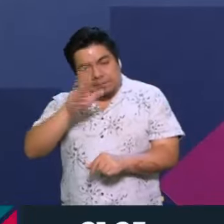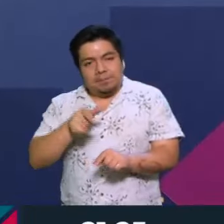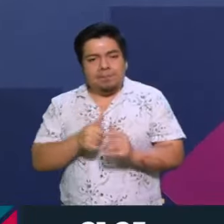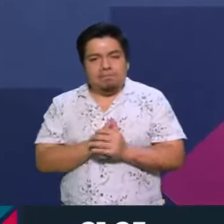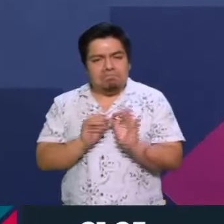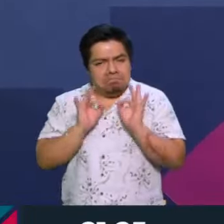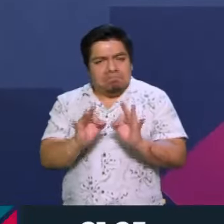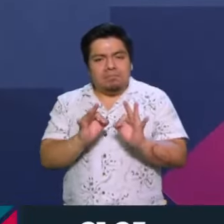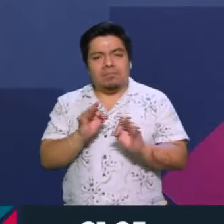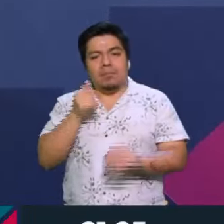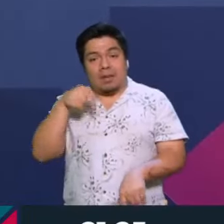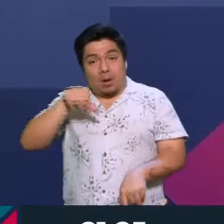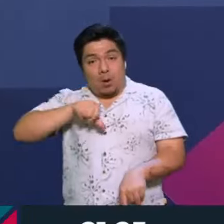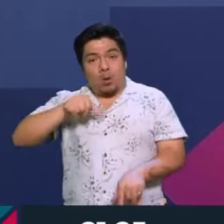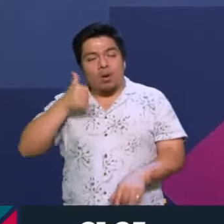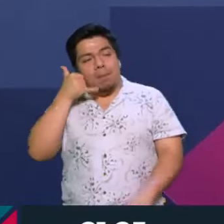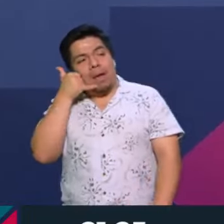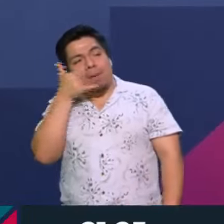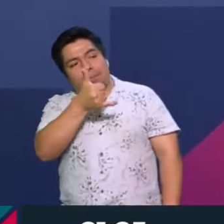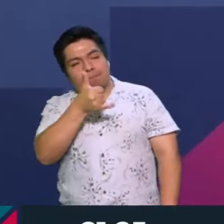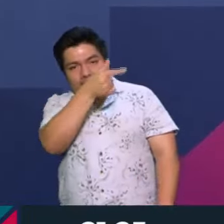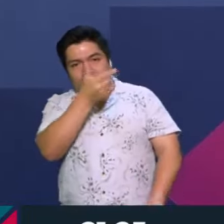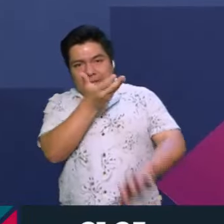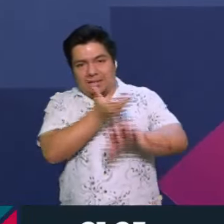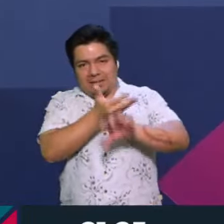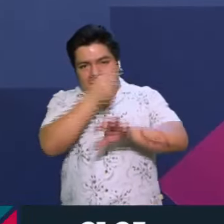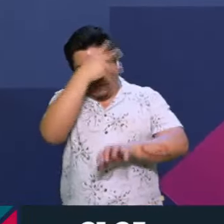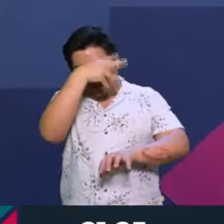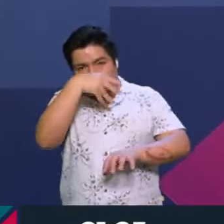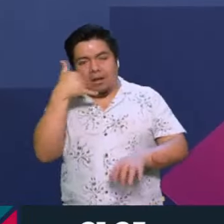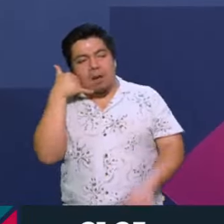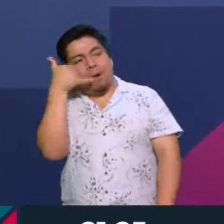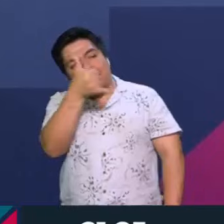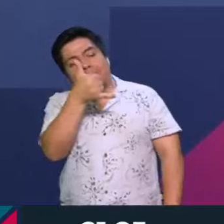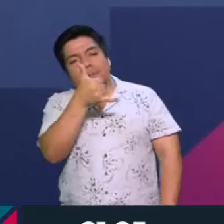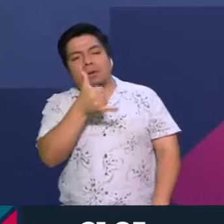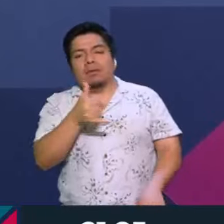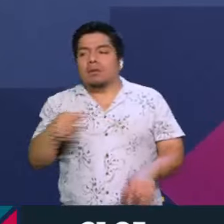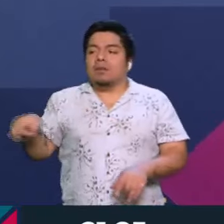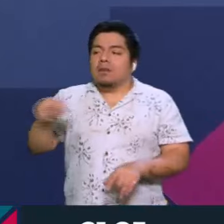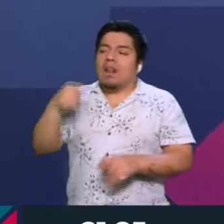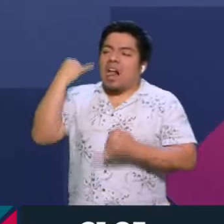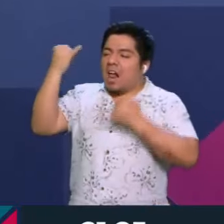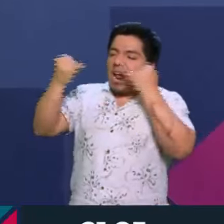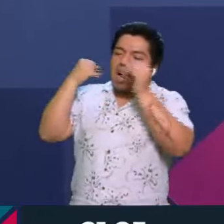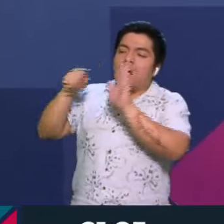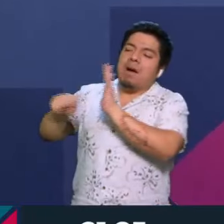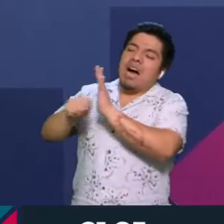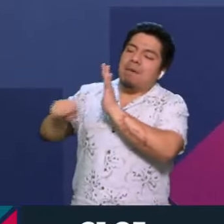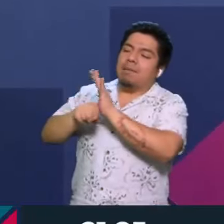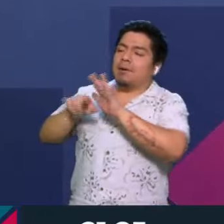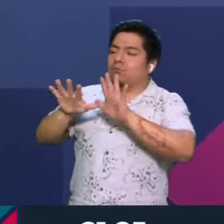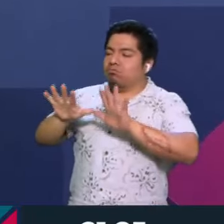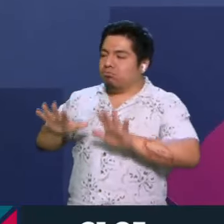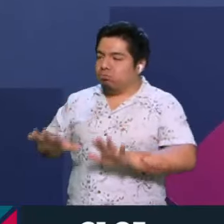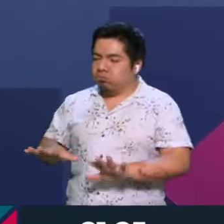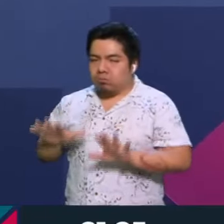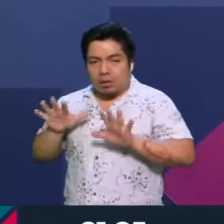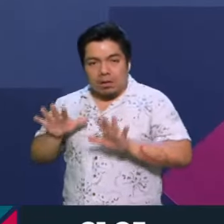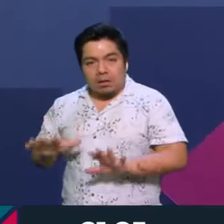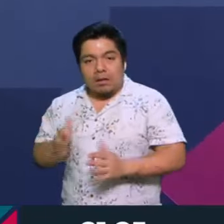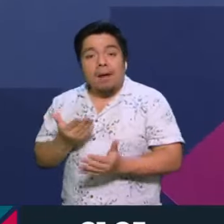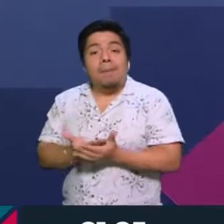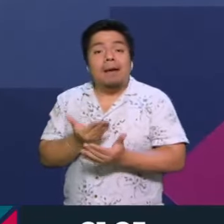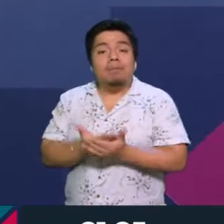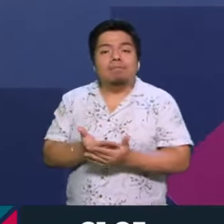excelente la llamada de hoy, porque, insisto, baja estas especulaciones y también sienta las bases para decir,